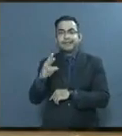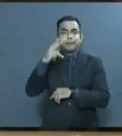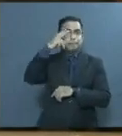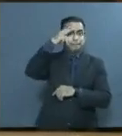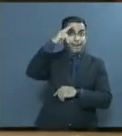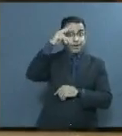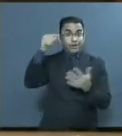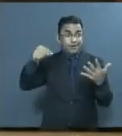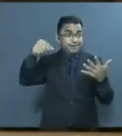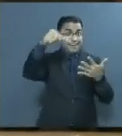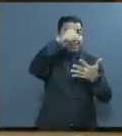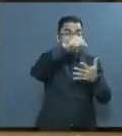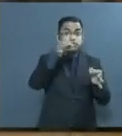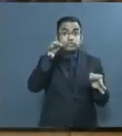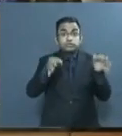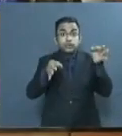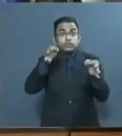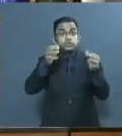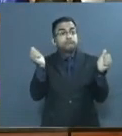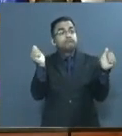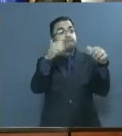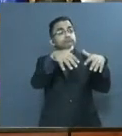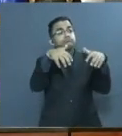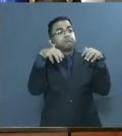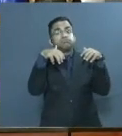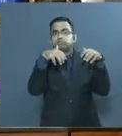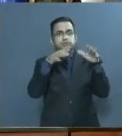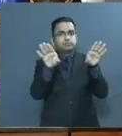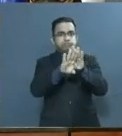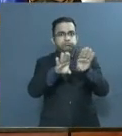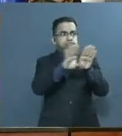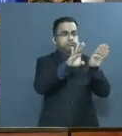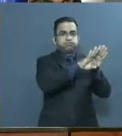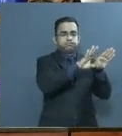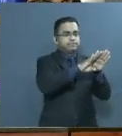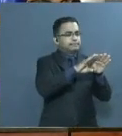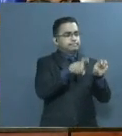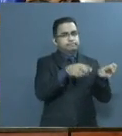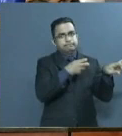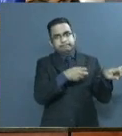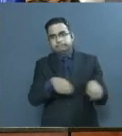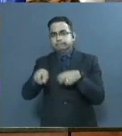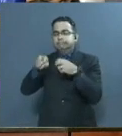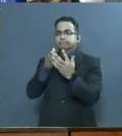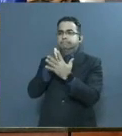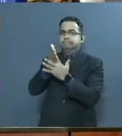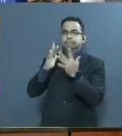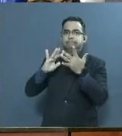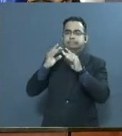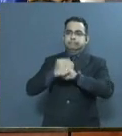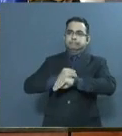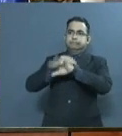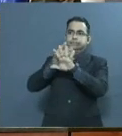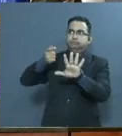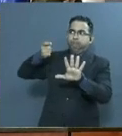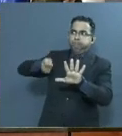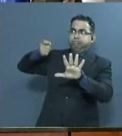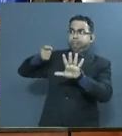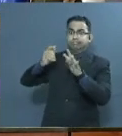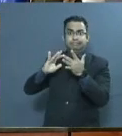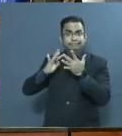entre otros, suspendieron las audiencias presenciales y se vieron forzados a sustituirlas por audiencias virtuales.